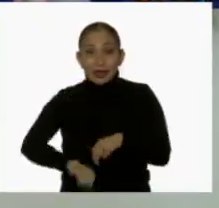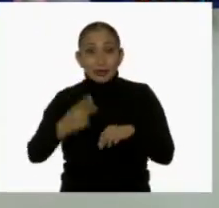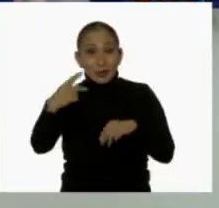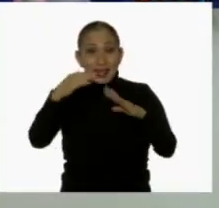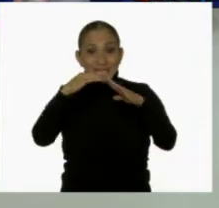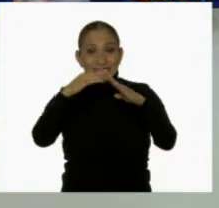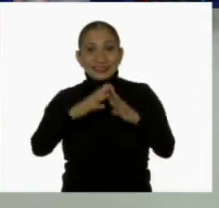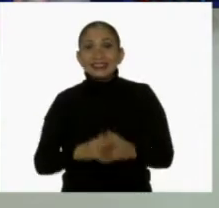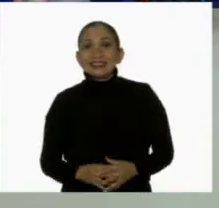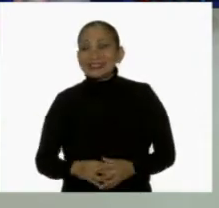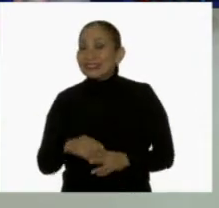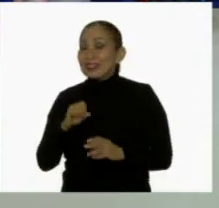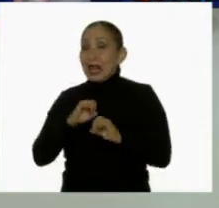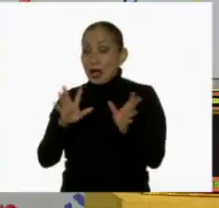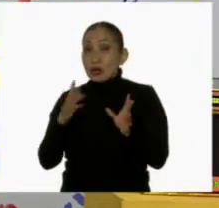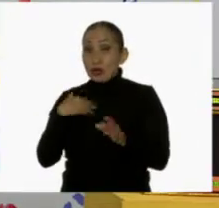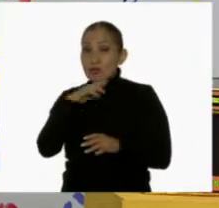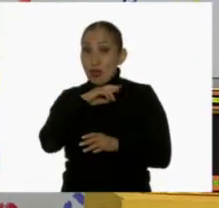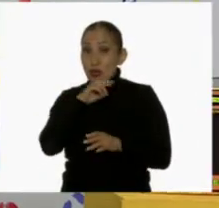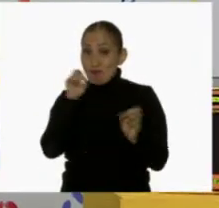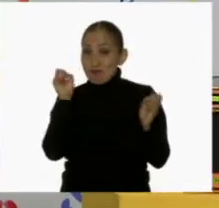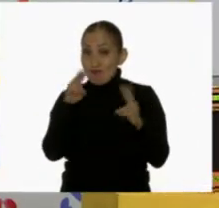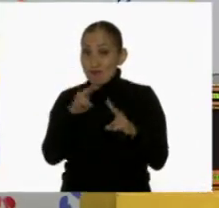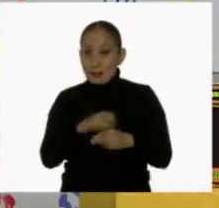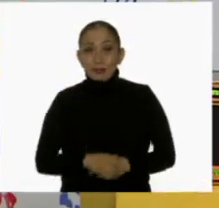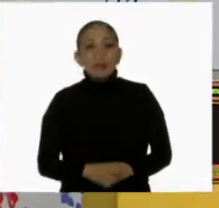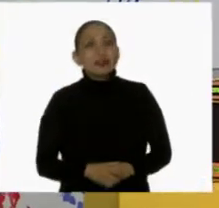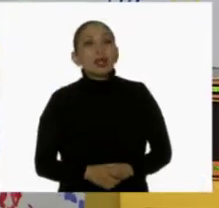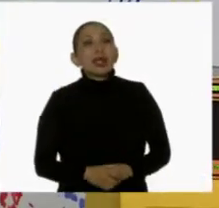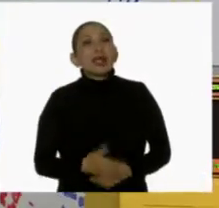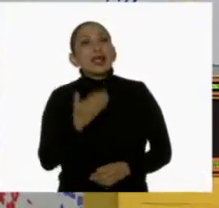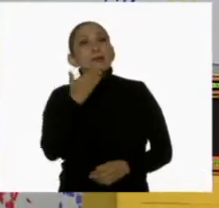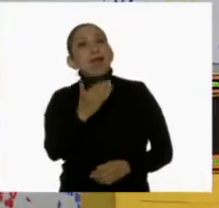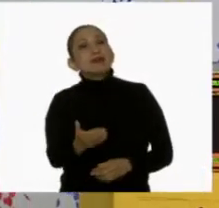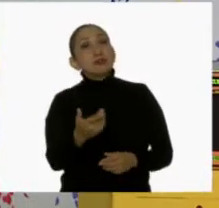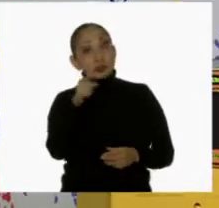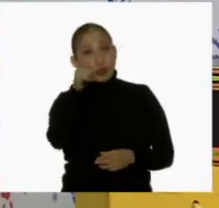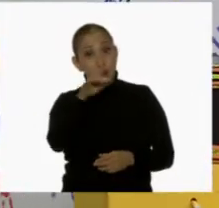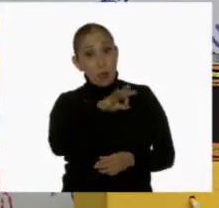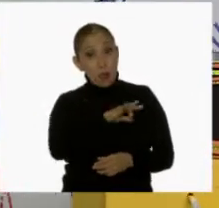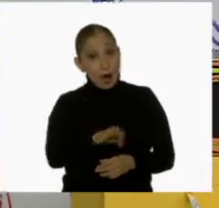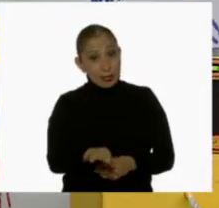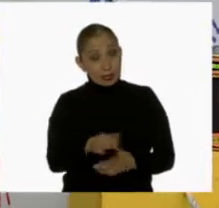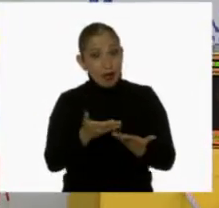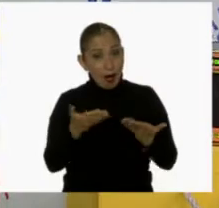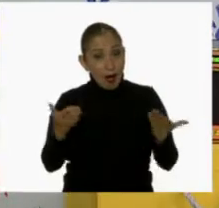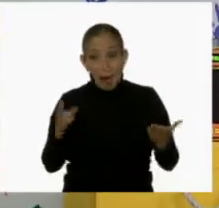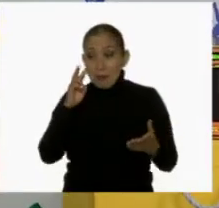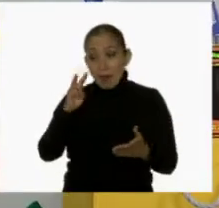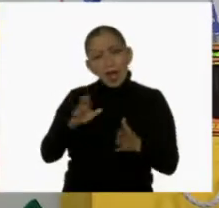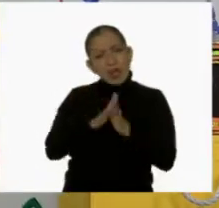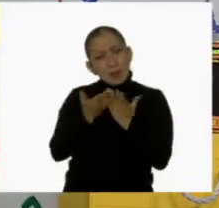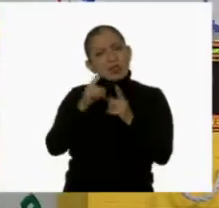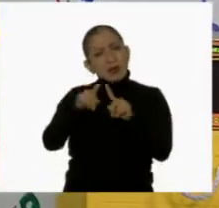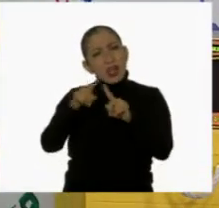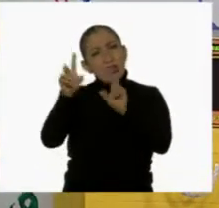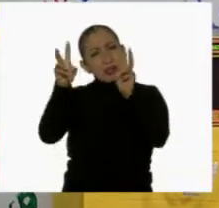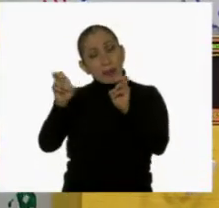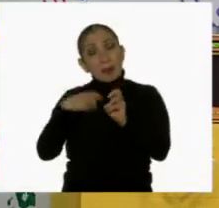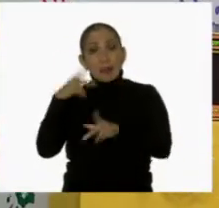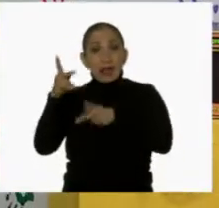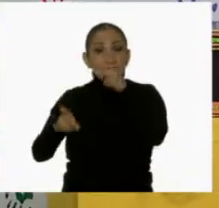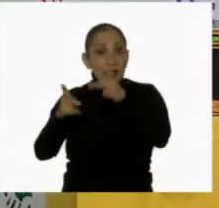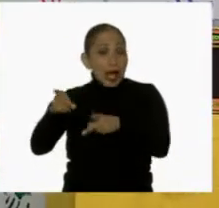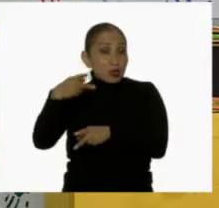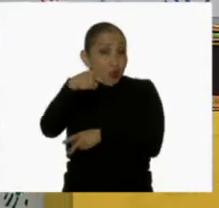su casa. Así es. Y hasta muy pronto. Hasta pronto. Muy bien. Ahora, si te es posible, consulta otros libros y comenta el